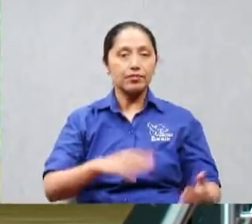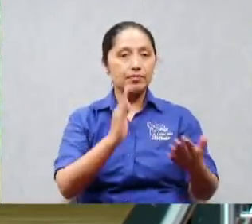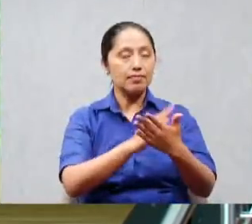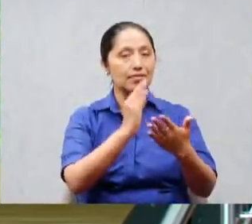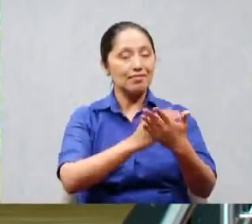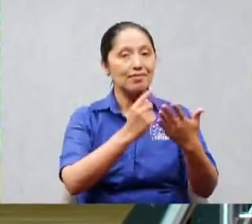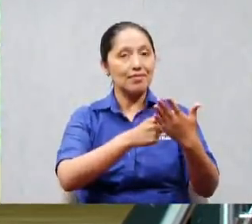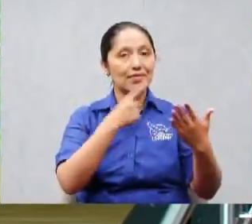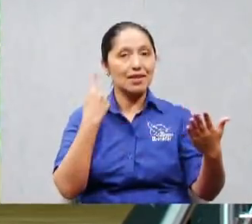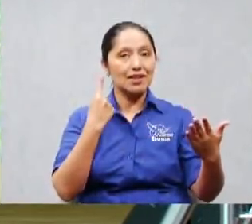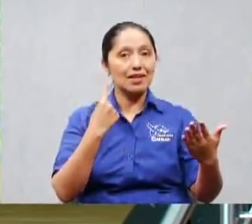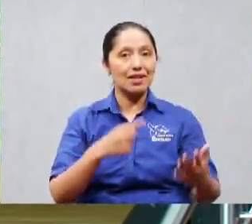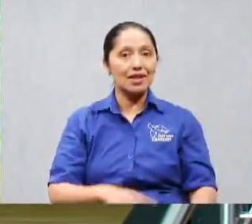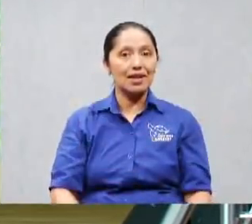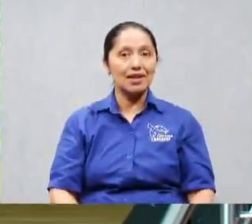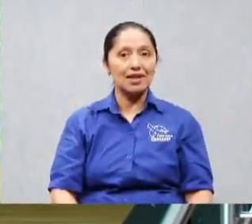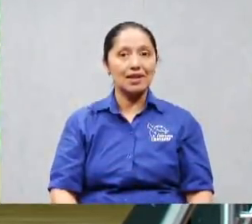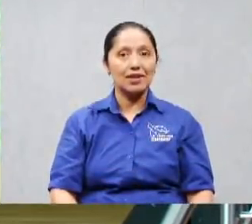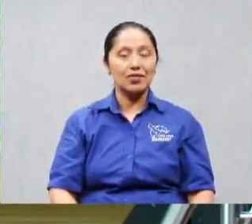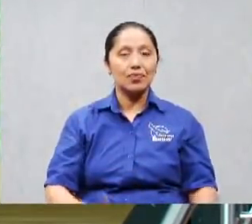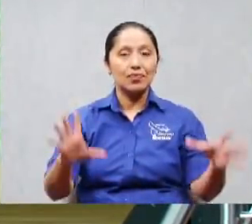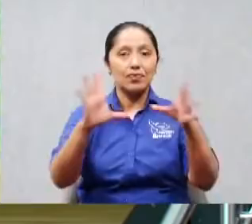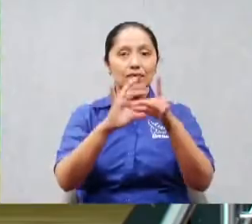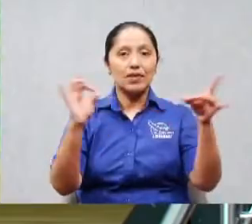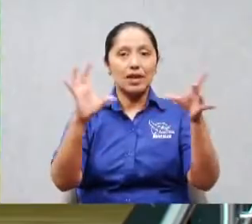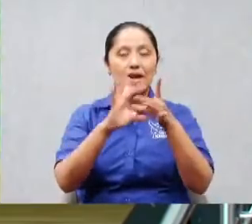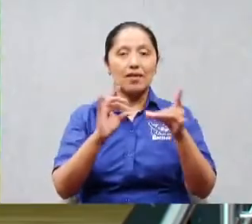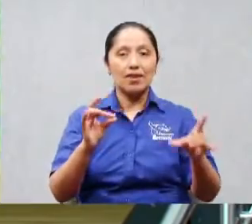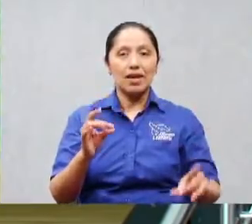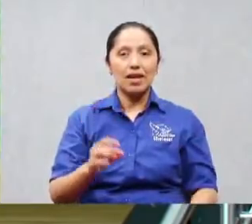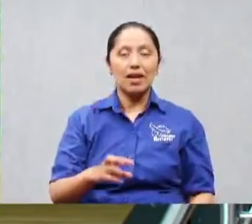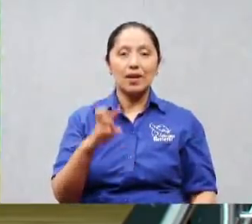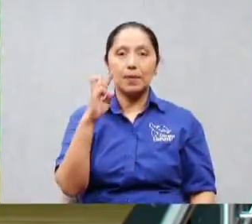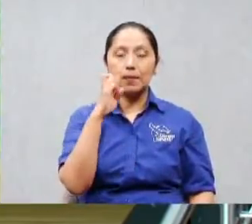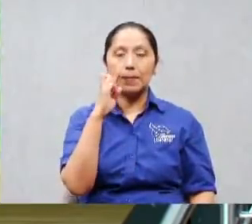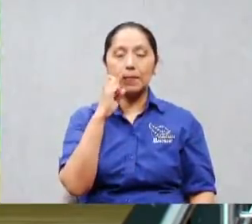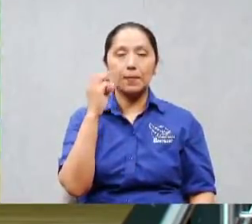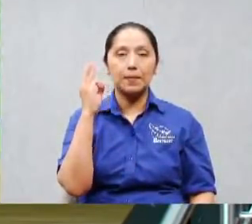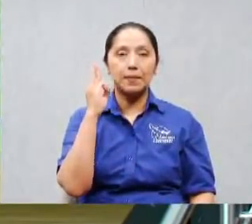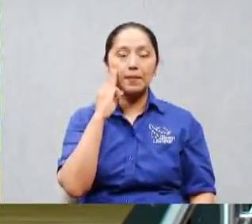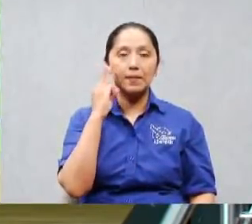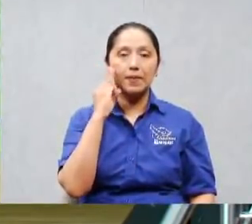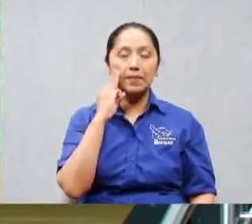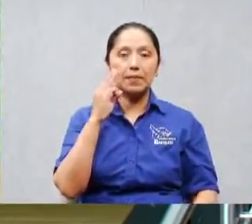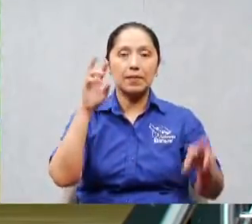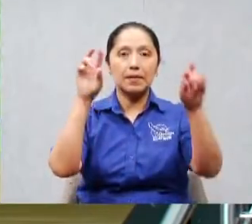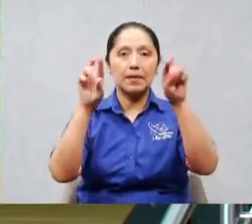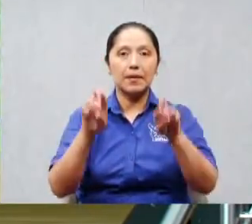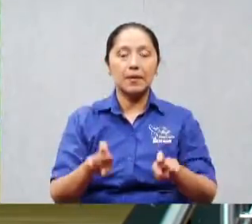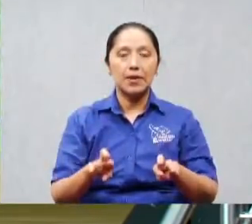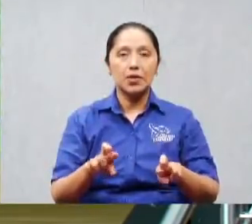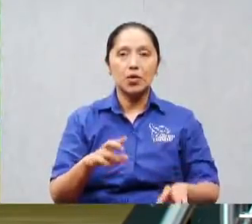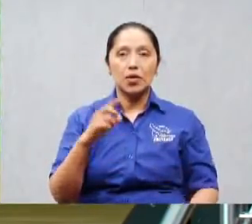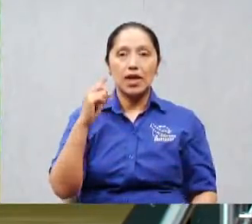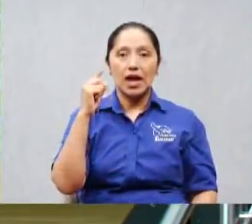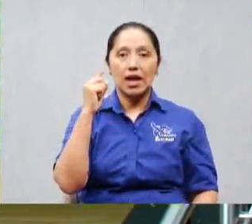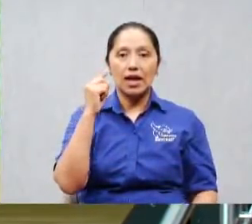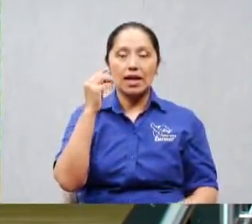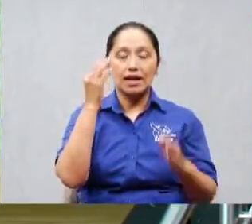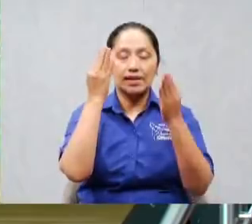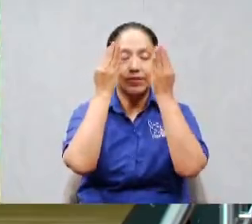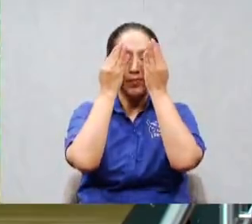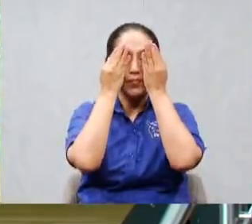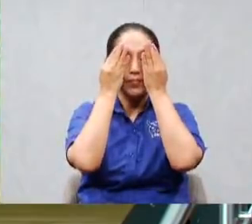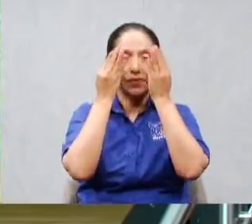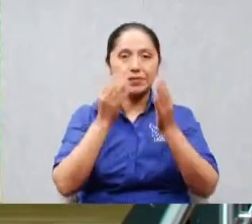de los papás del exiego usted se recuerda que había los fariseos